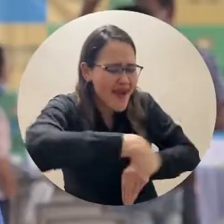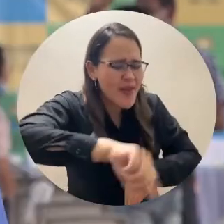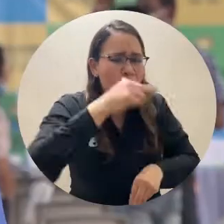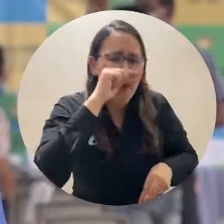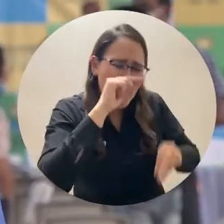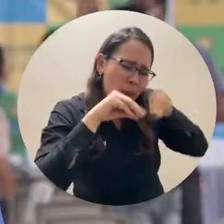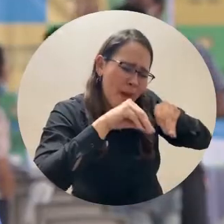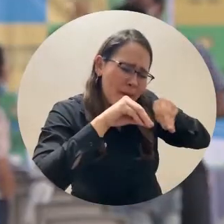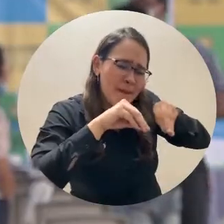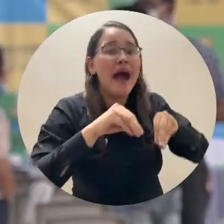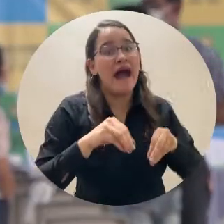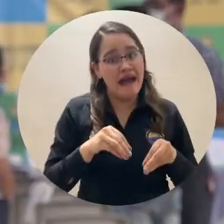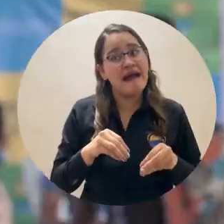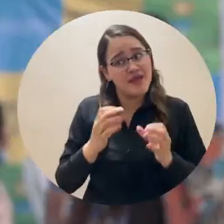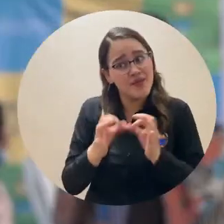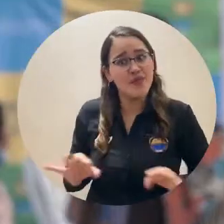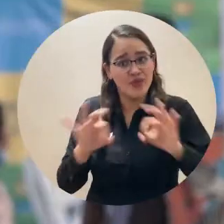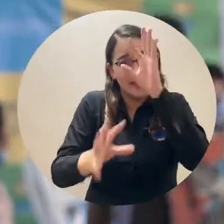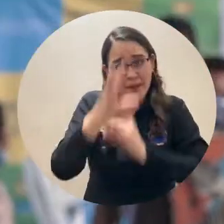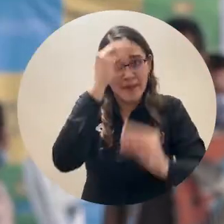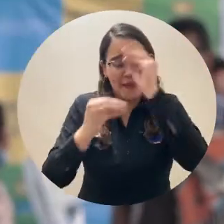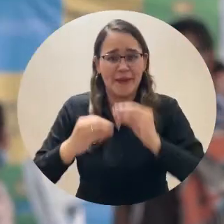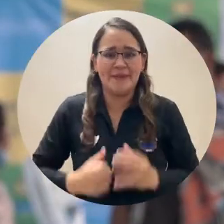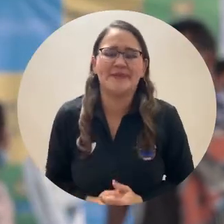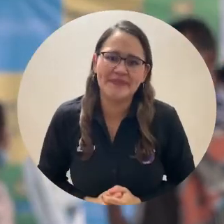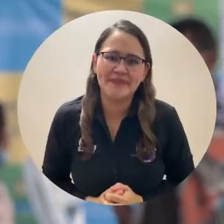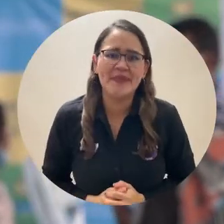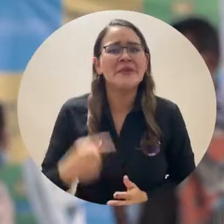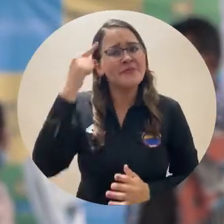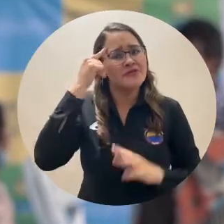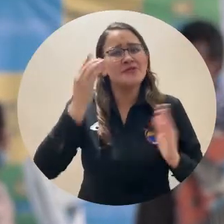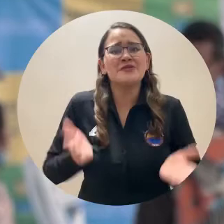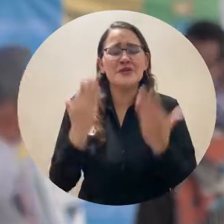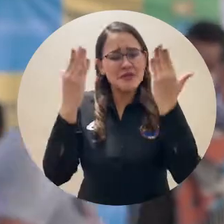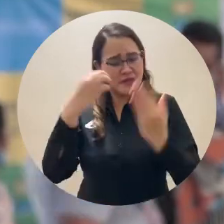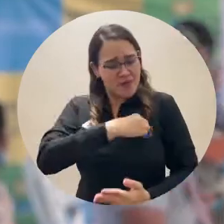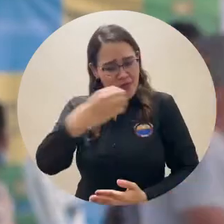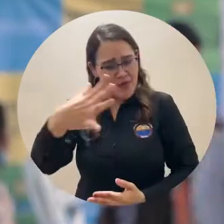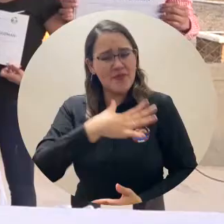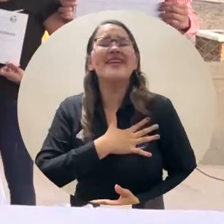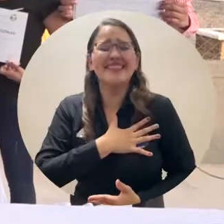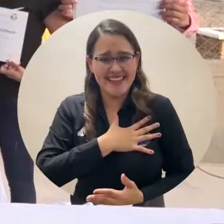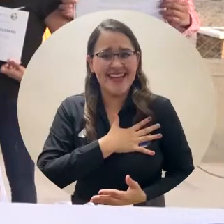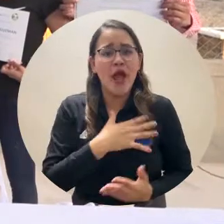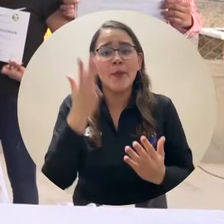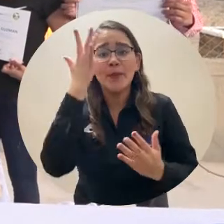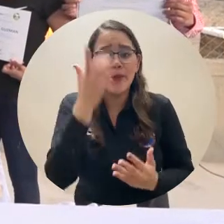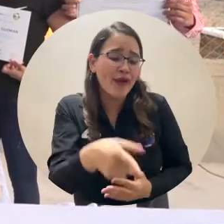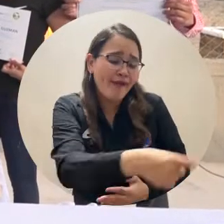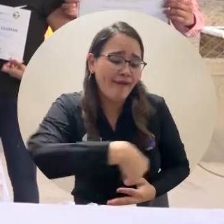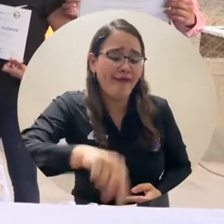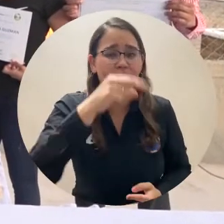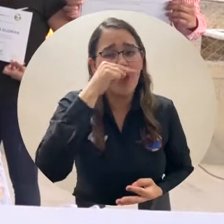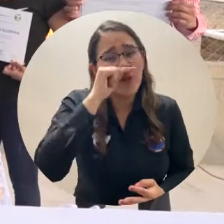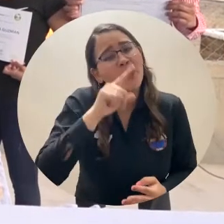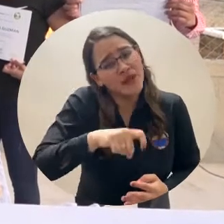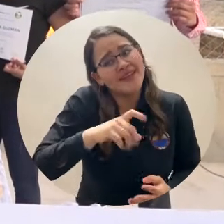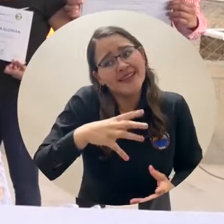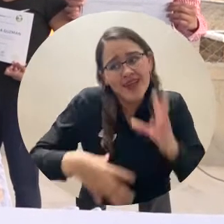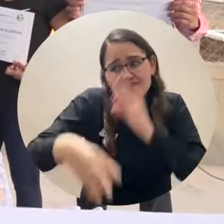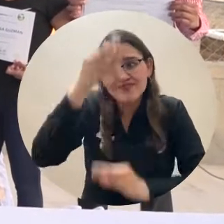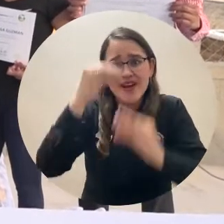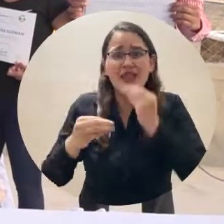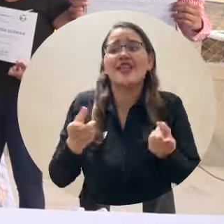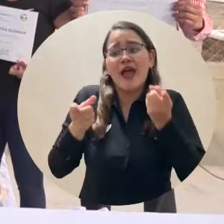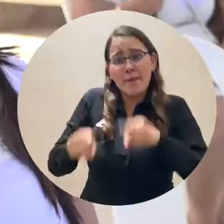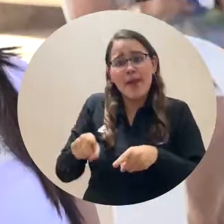muy importante ya que le da oportunidades a aquellos niños de escasos recursos y que creo que le están valorando el gran esfuerzo que hacen cada uno de